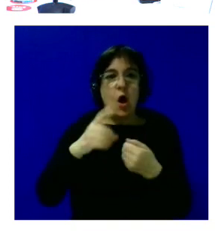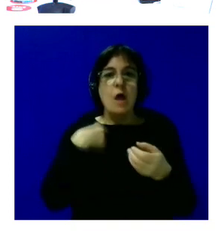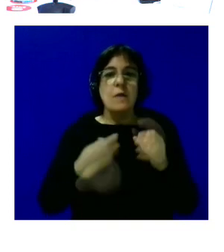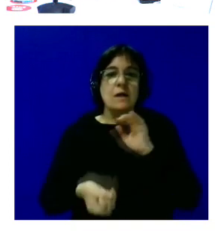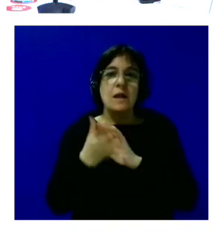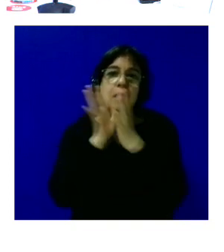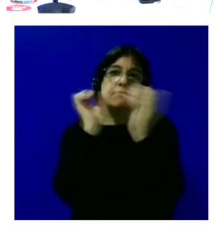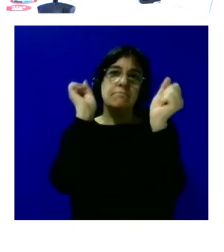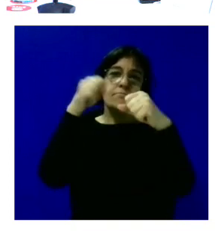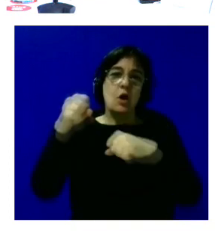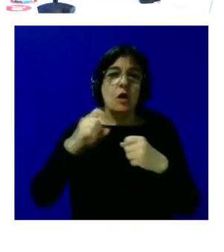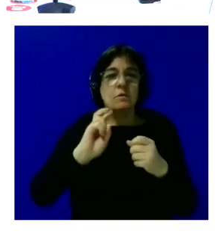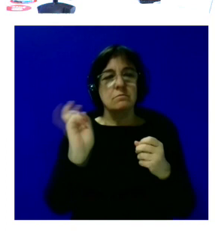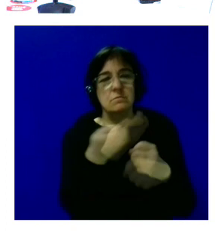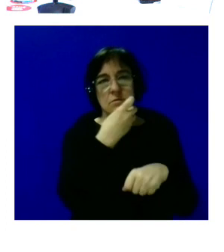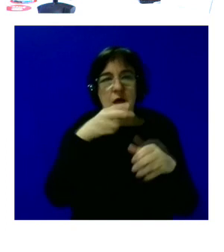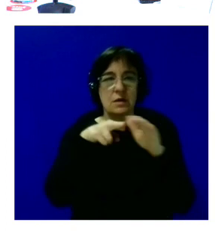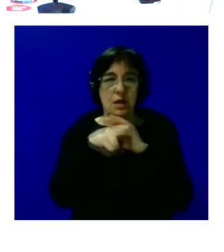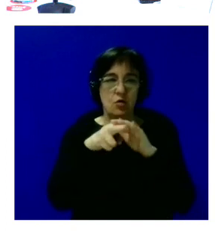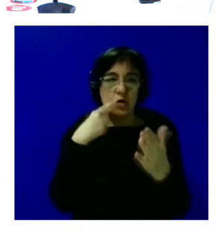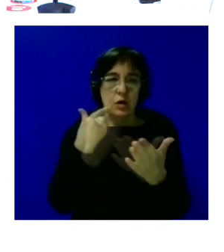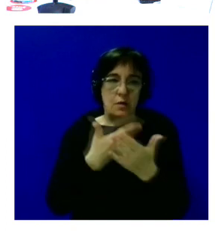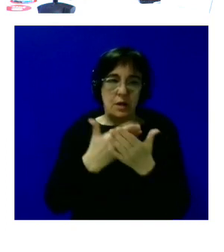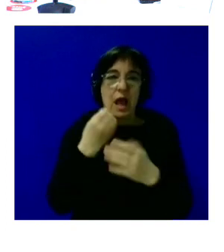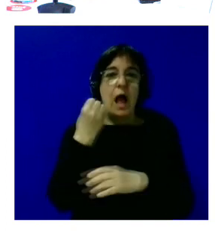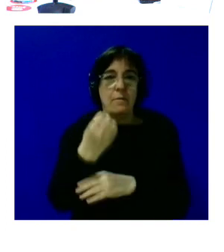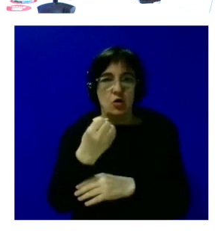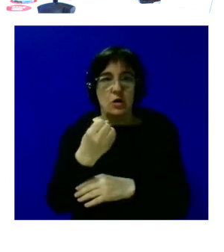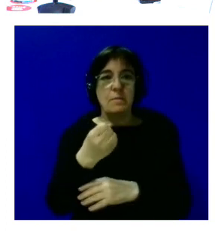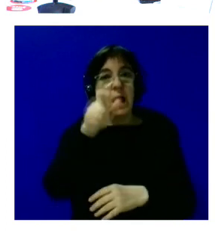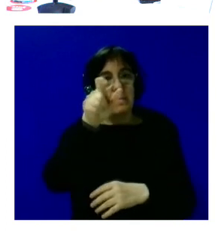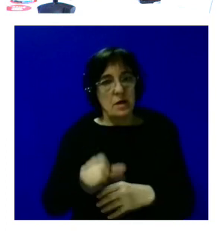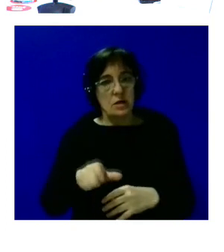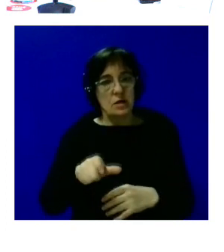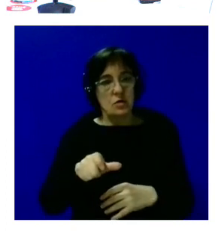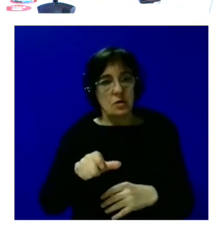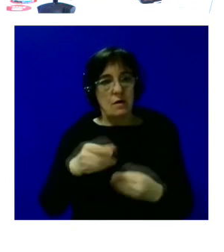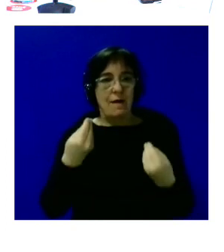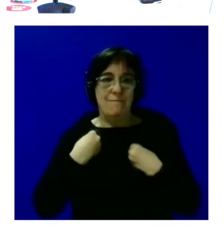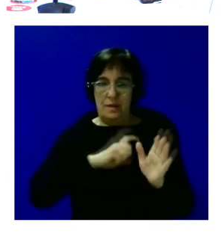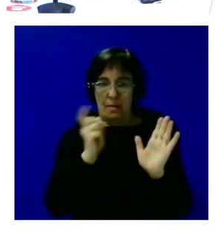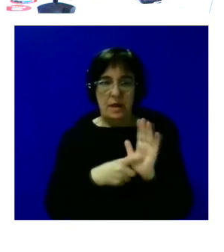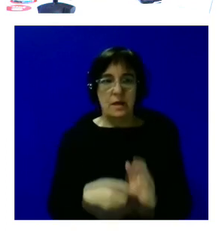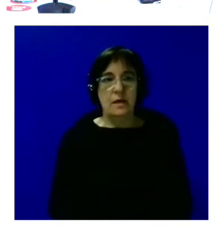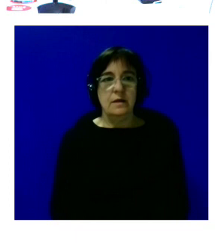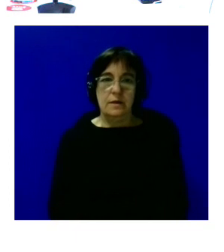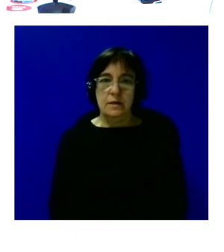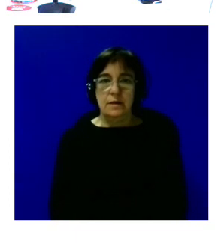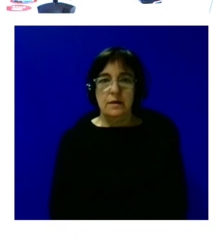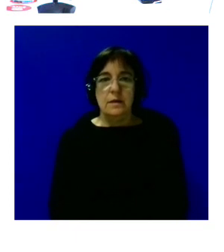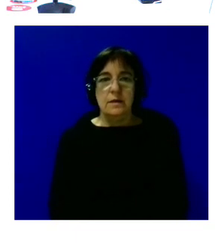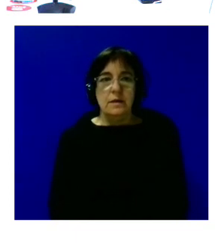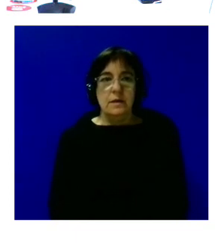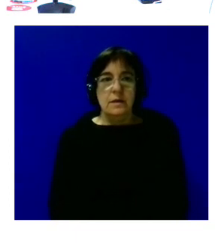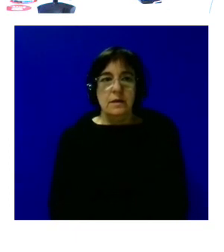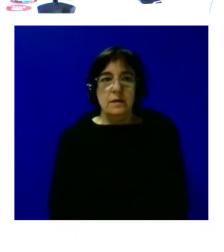alianzas con otro tipo de recursos que garanticen que esos apoyos estén para que la persona pueda tener una vida plena así que